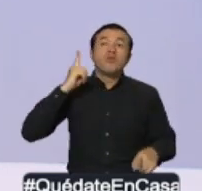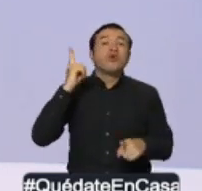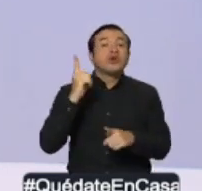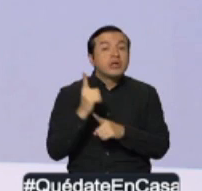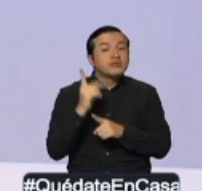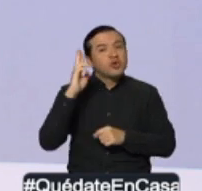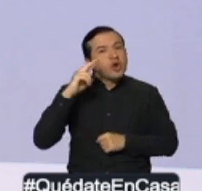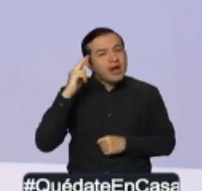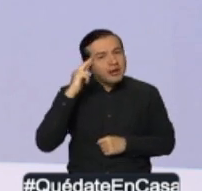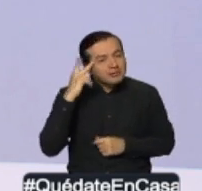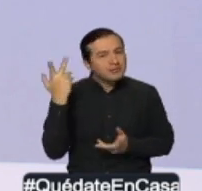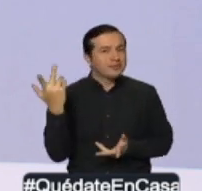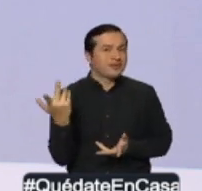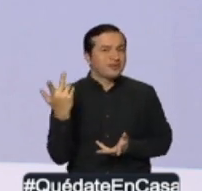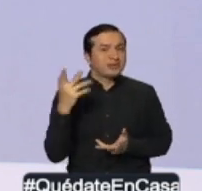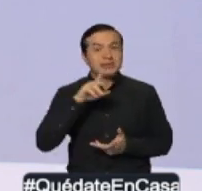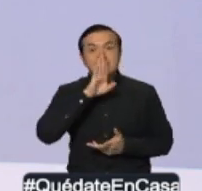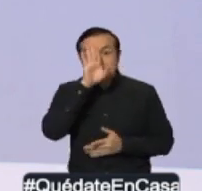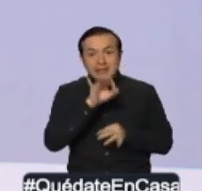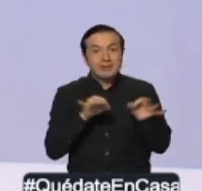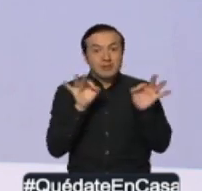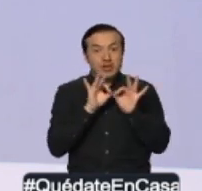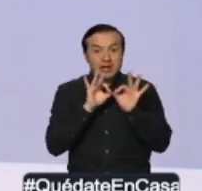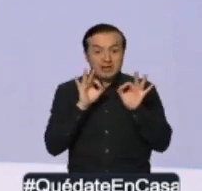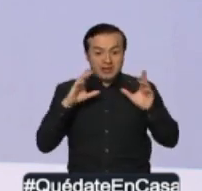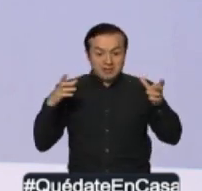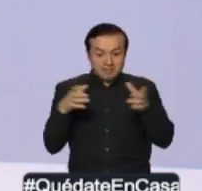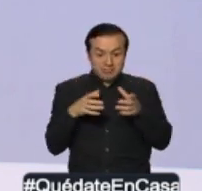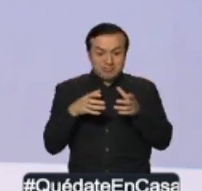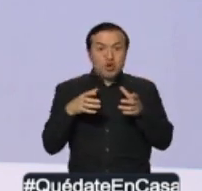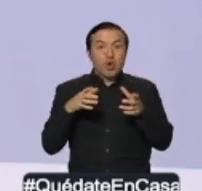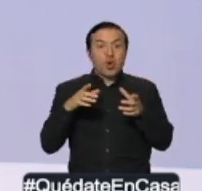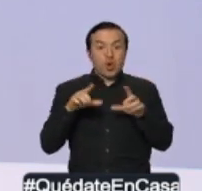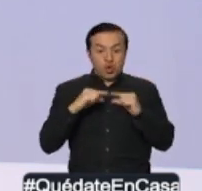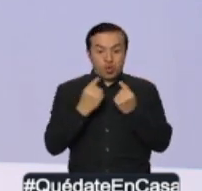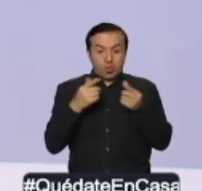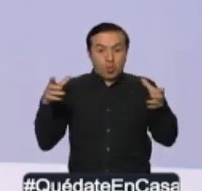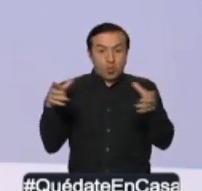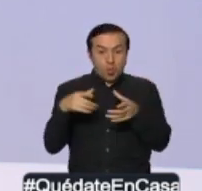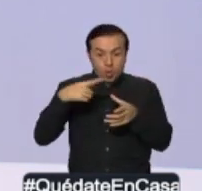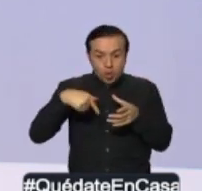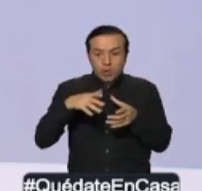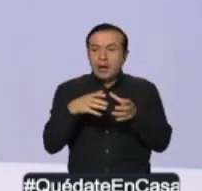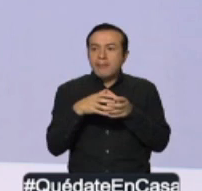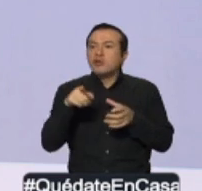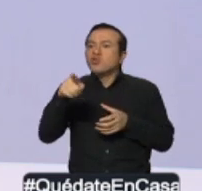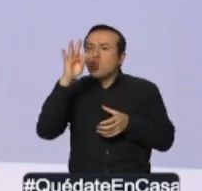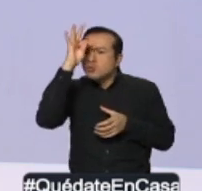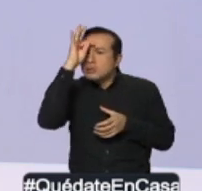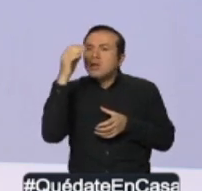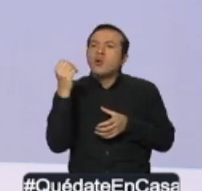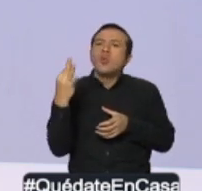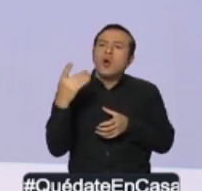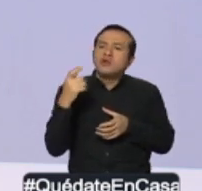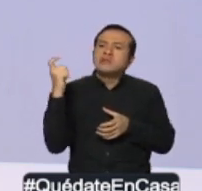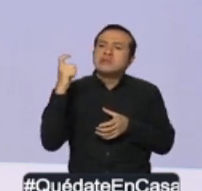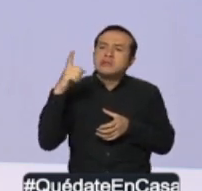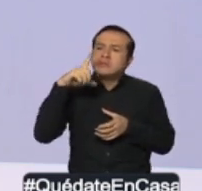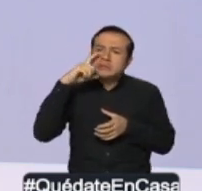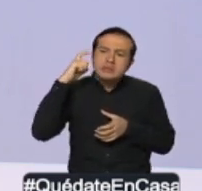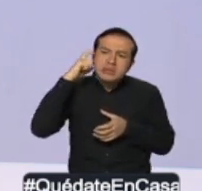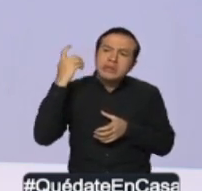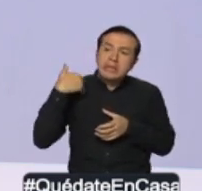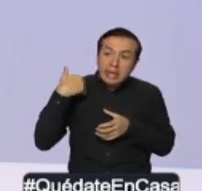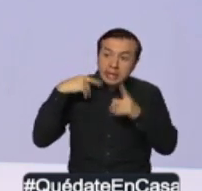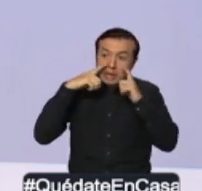tiene sentido utilizar estos puestos de mando, porque en esos puestos de mando llega la información de cada una de las unidades de salud de qué tienen